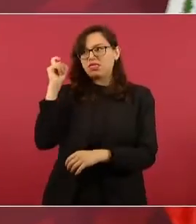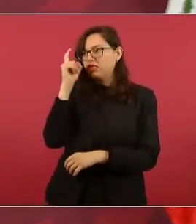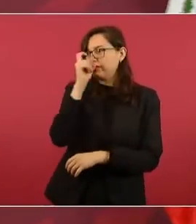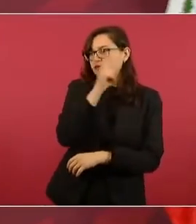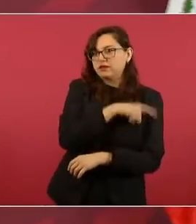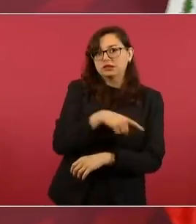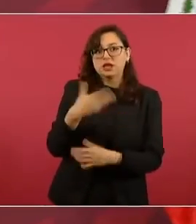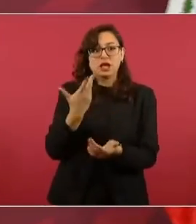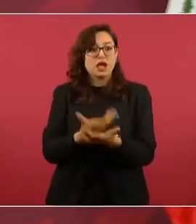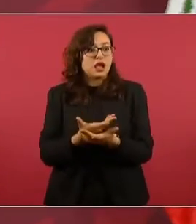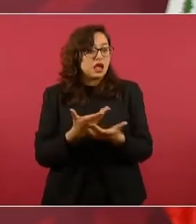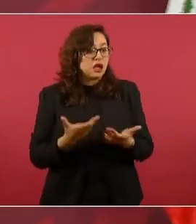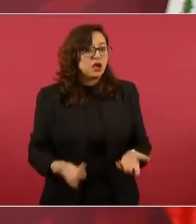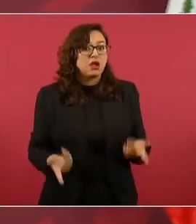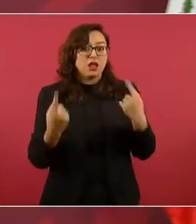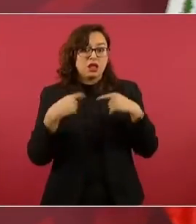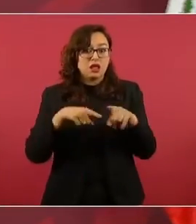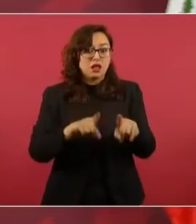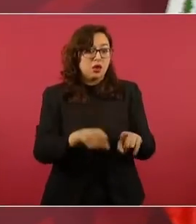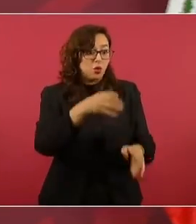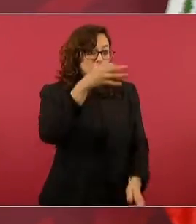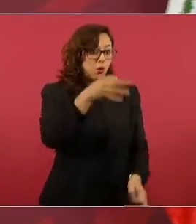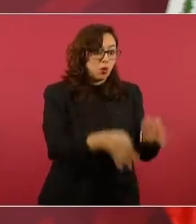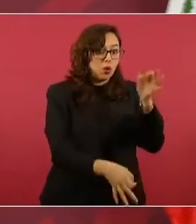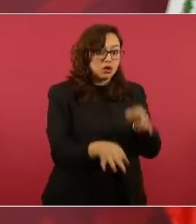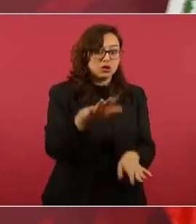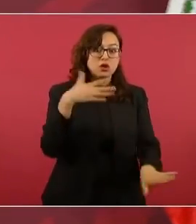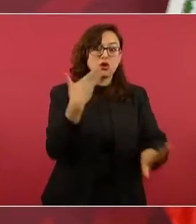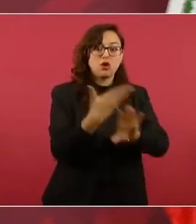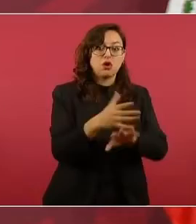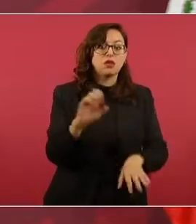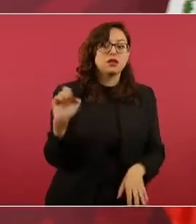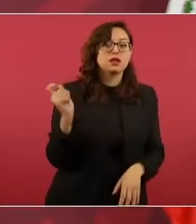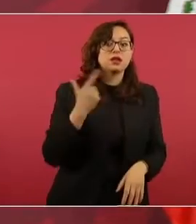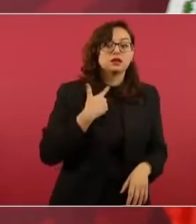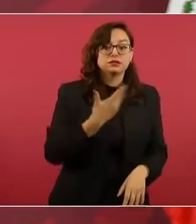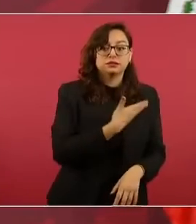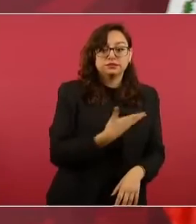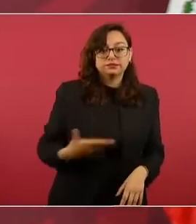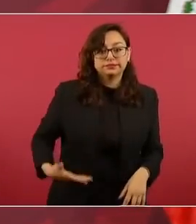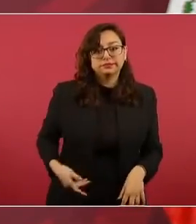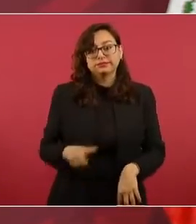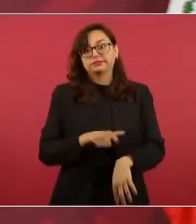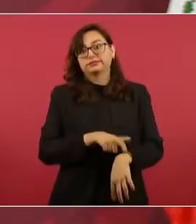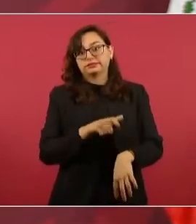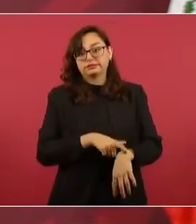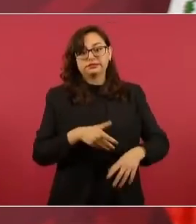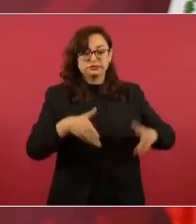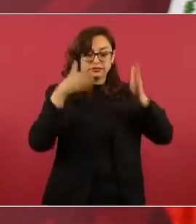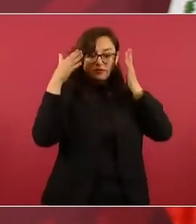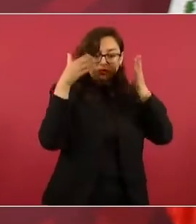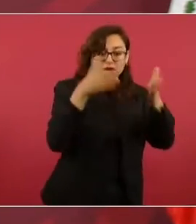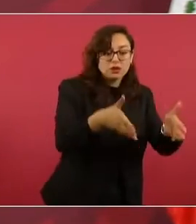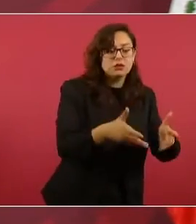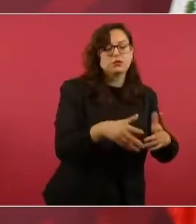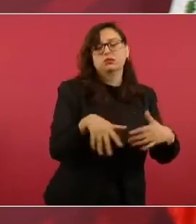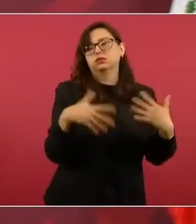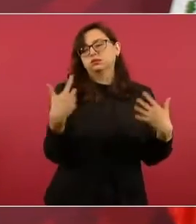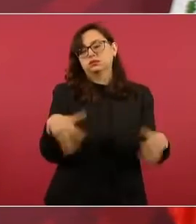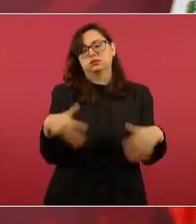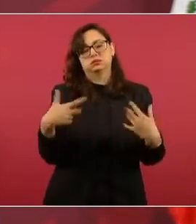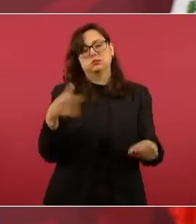lo que consideramos fundamental, una transformación, que es lo que se está